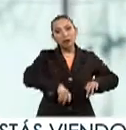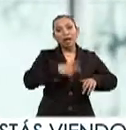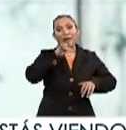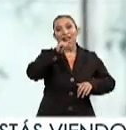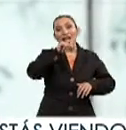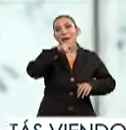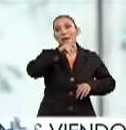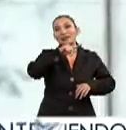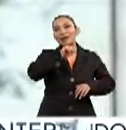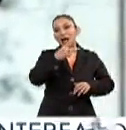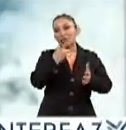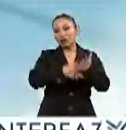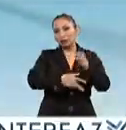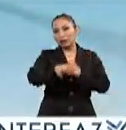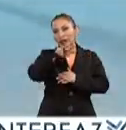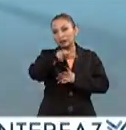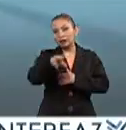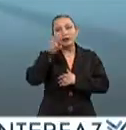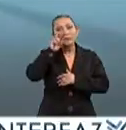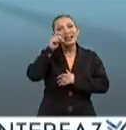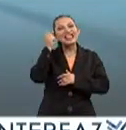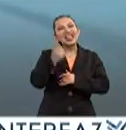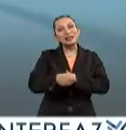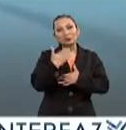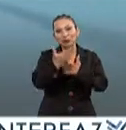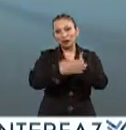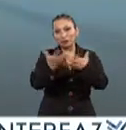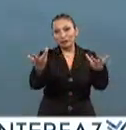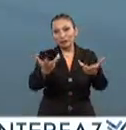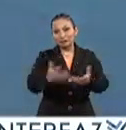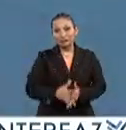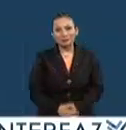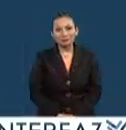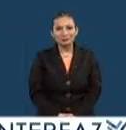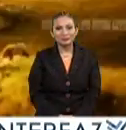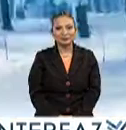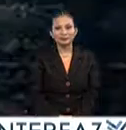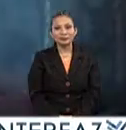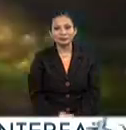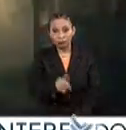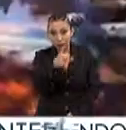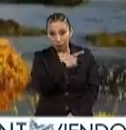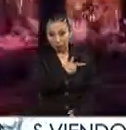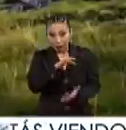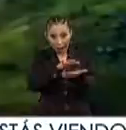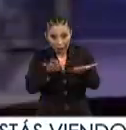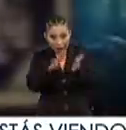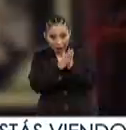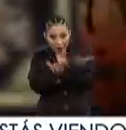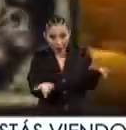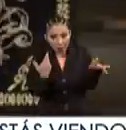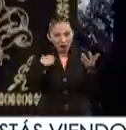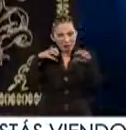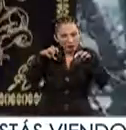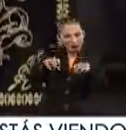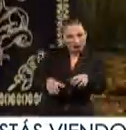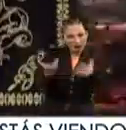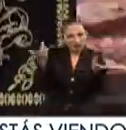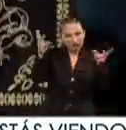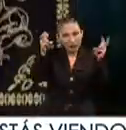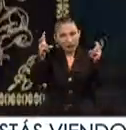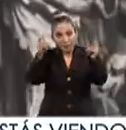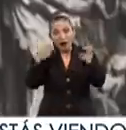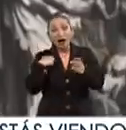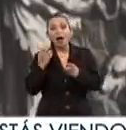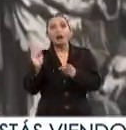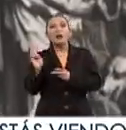Telemática 2018. No te pierdas todos los detalles. ¿Te gusta la literatura de ficción sobre monstruos? La